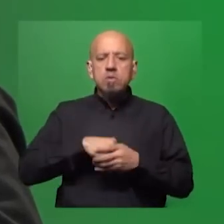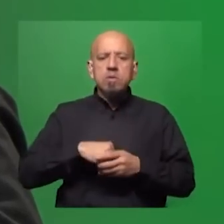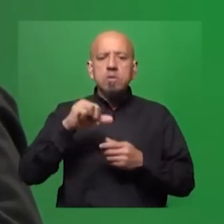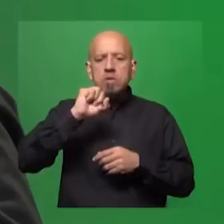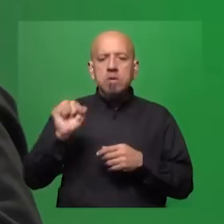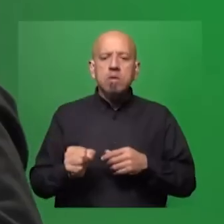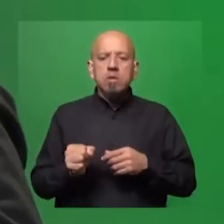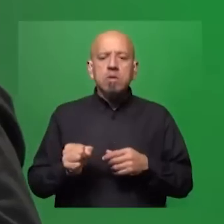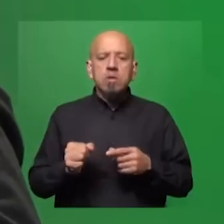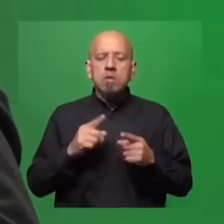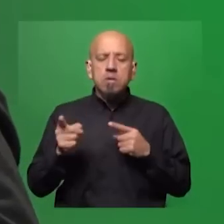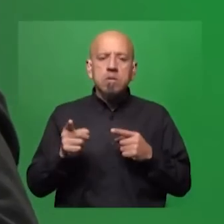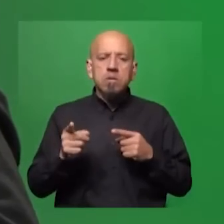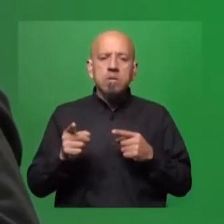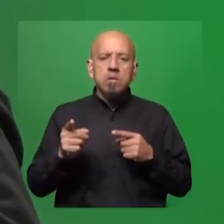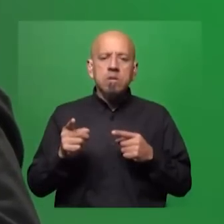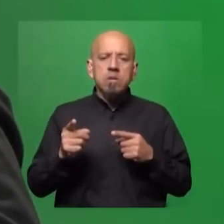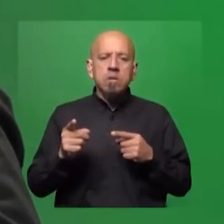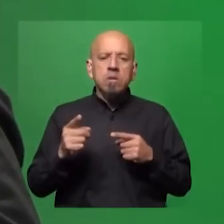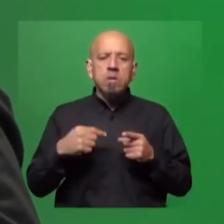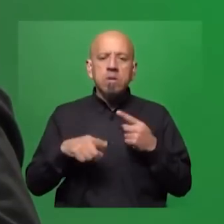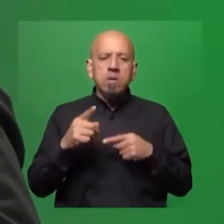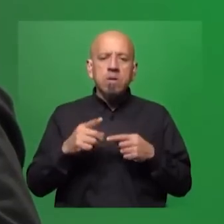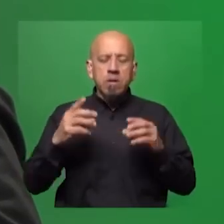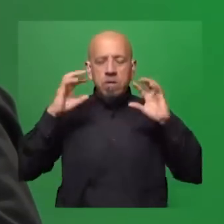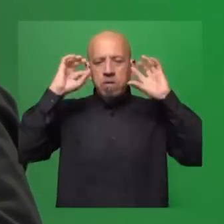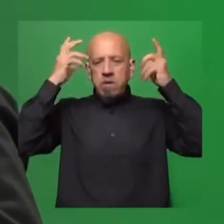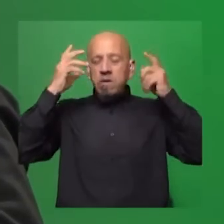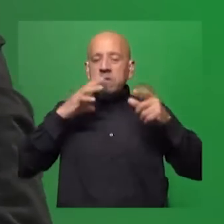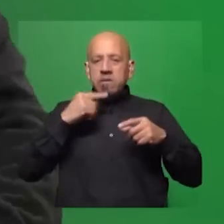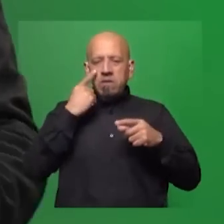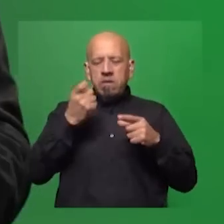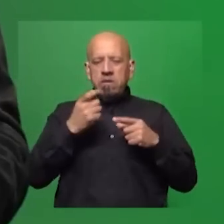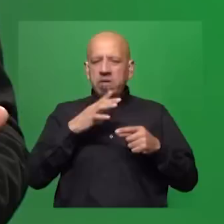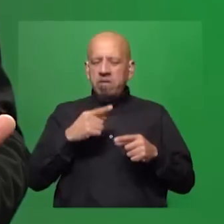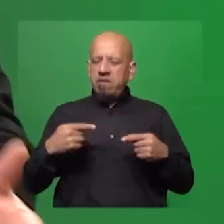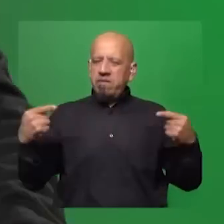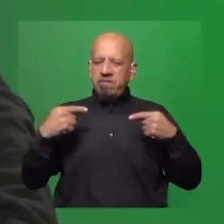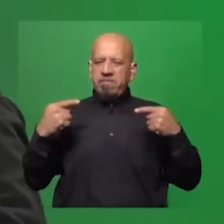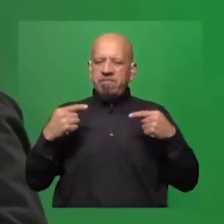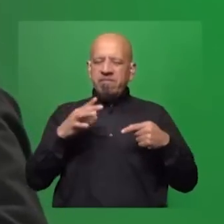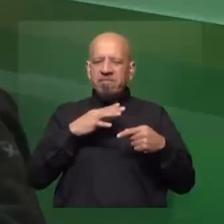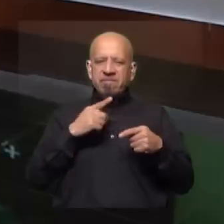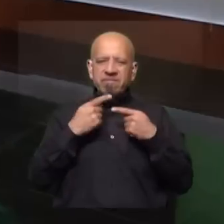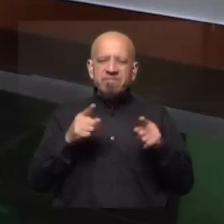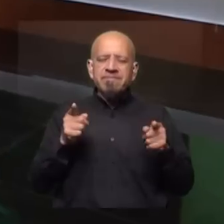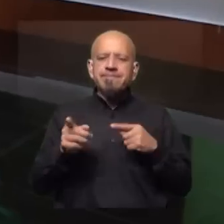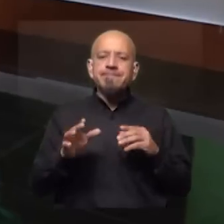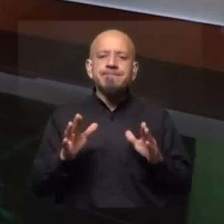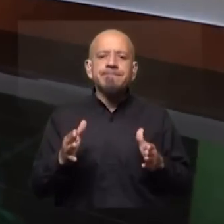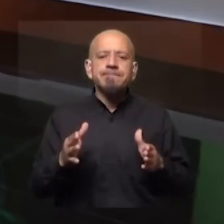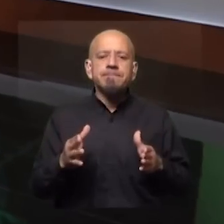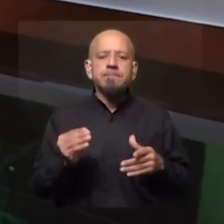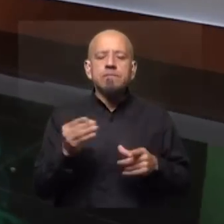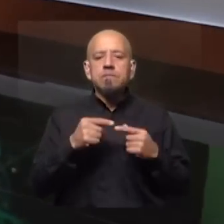Eso uno lo percibe en términos, además, conflictos violentos, ¿no? Entonces, hay ahí una diferencia fuerte con el clima, más allá de